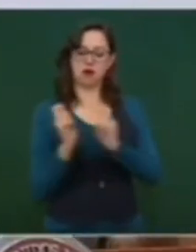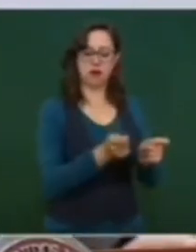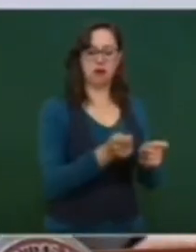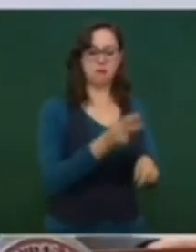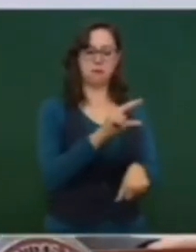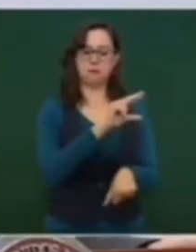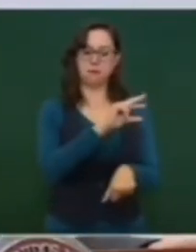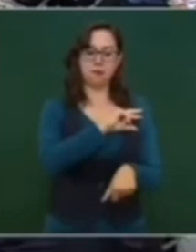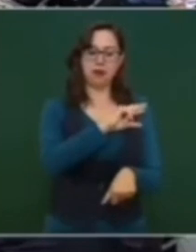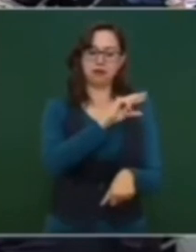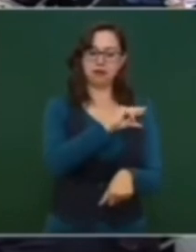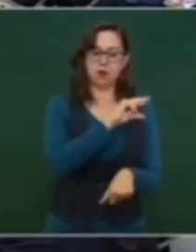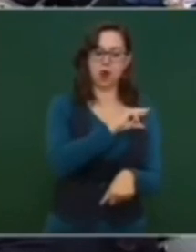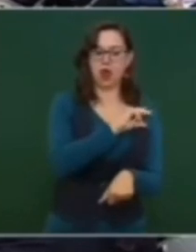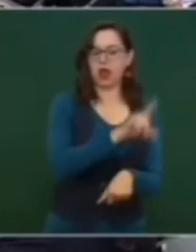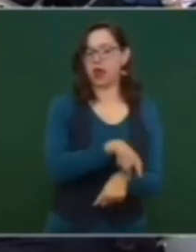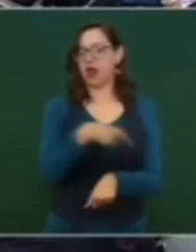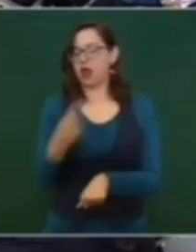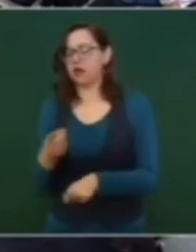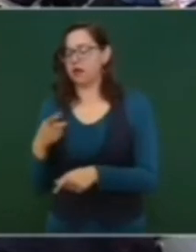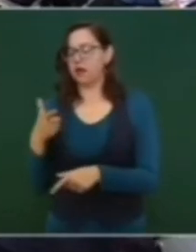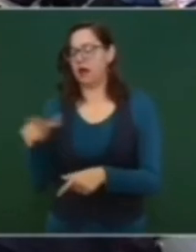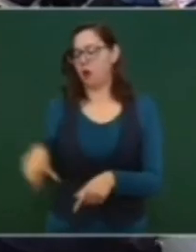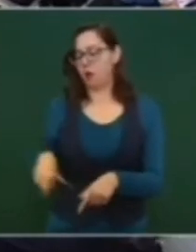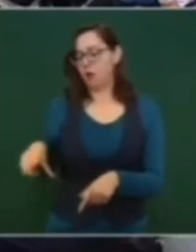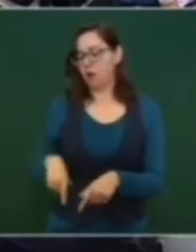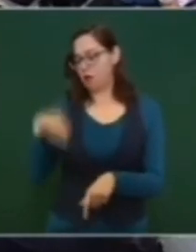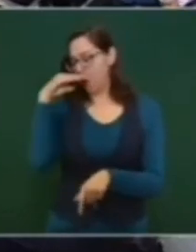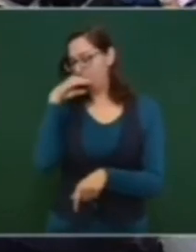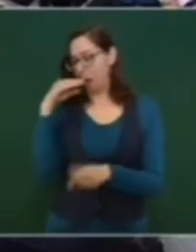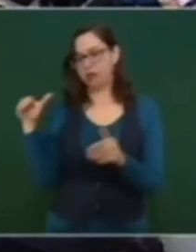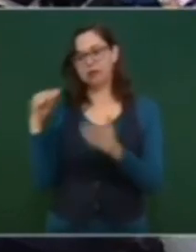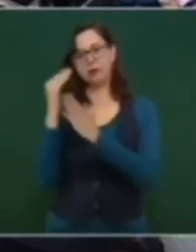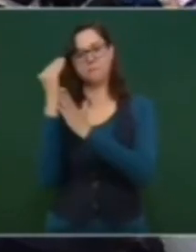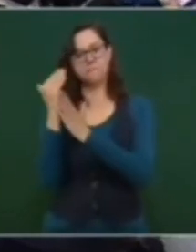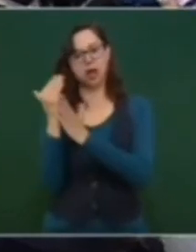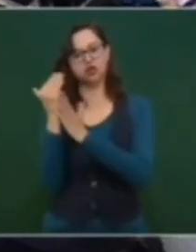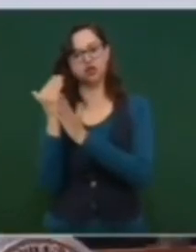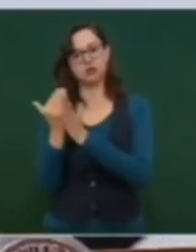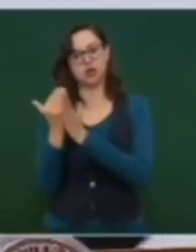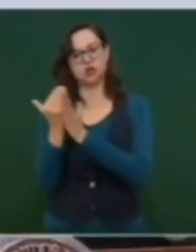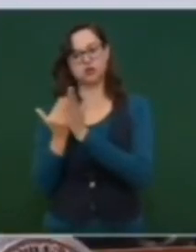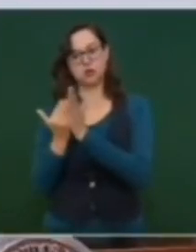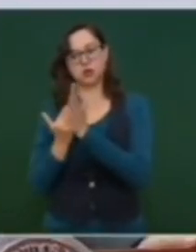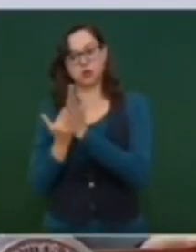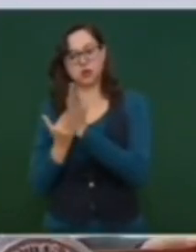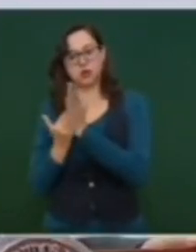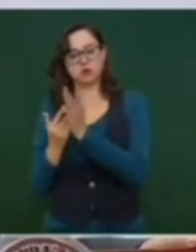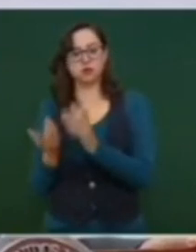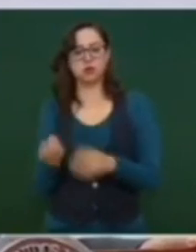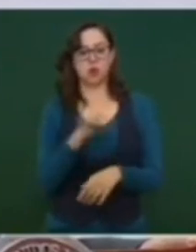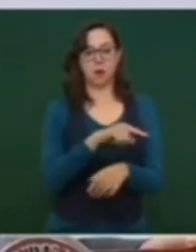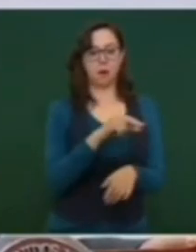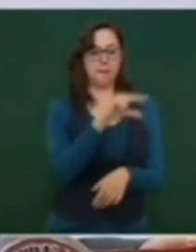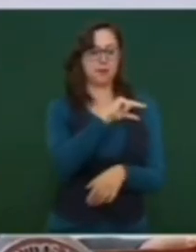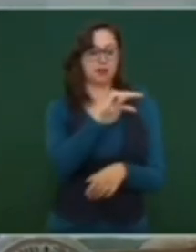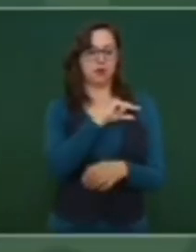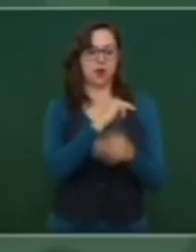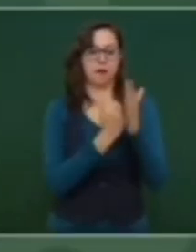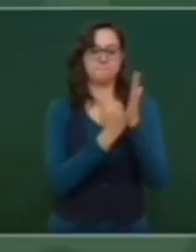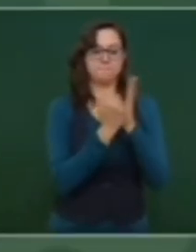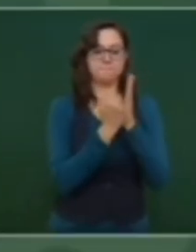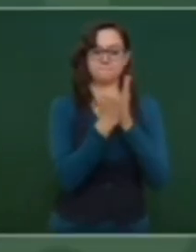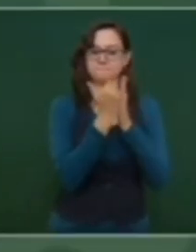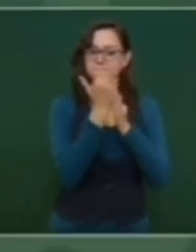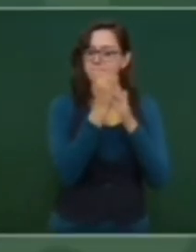la participación privada en lo que consideraban ellos como el mercado de la salud, como un producto comercial.